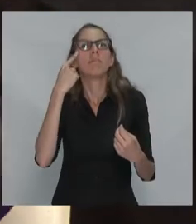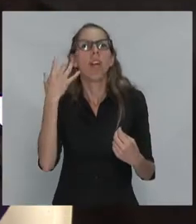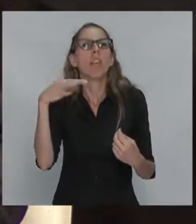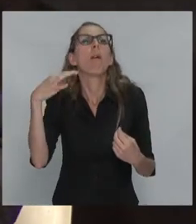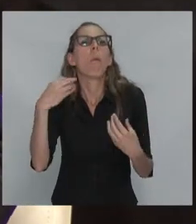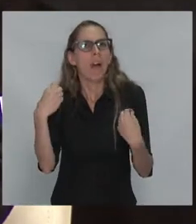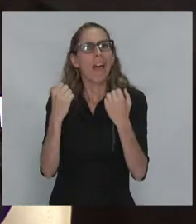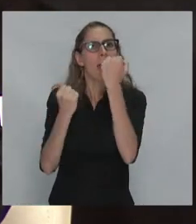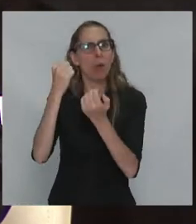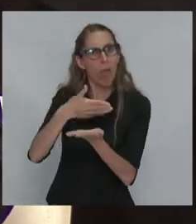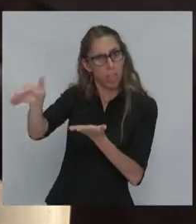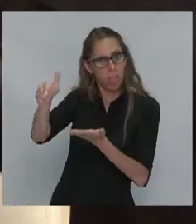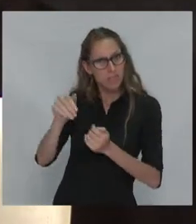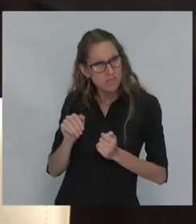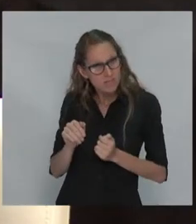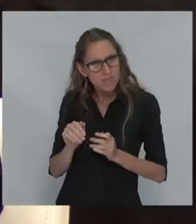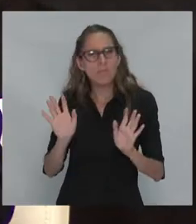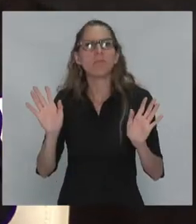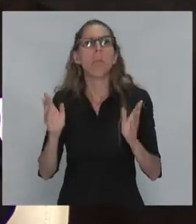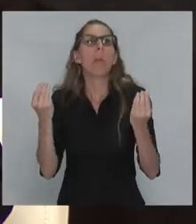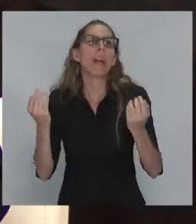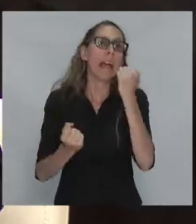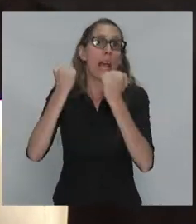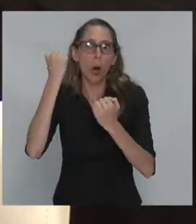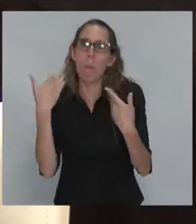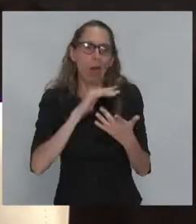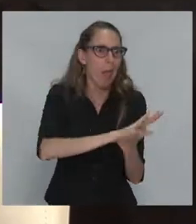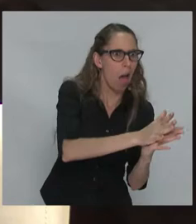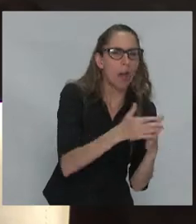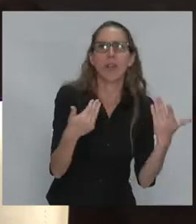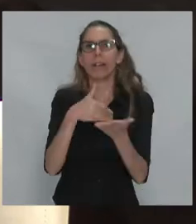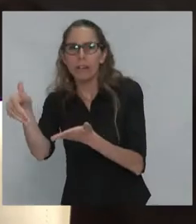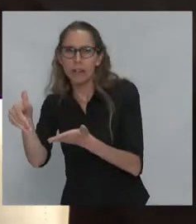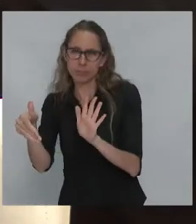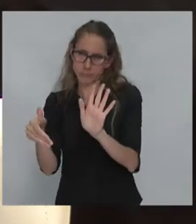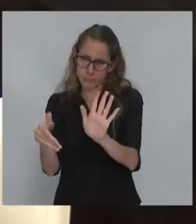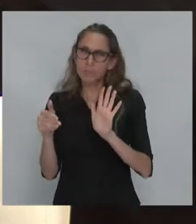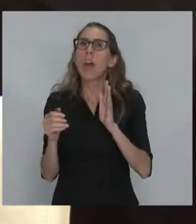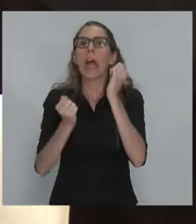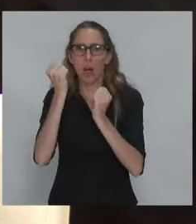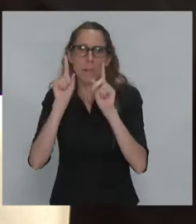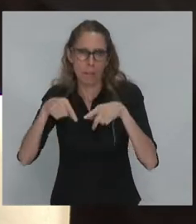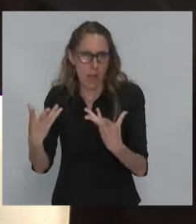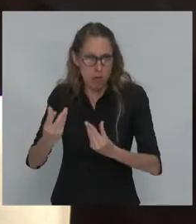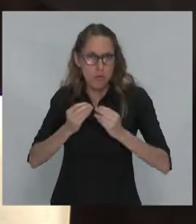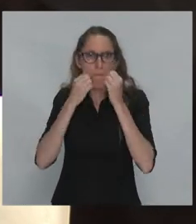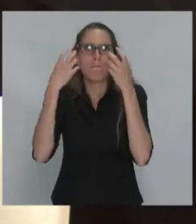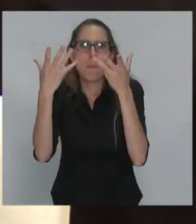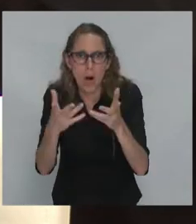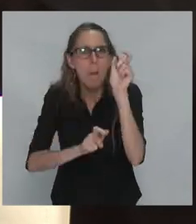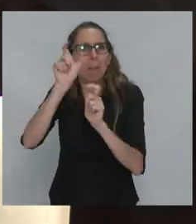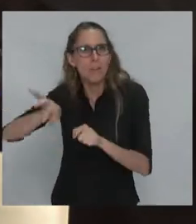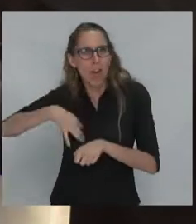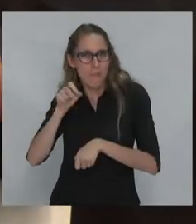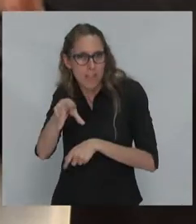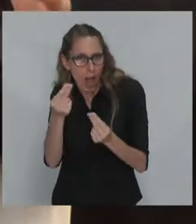rechazar la economía, porque precisamente la economía puede matar. No, es verdad que la economía puede también mejorar el nivel de vida de la